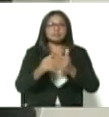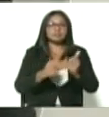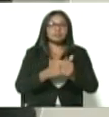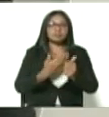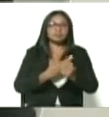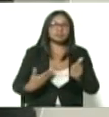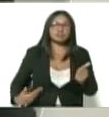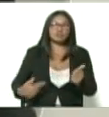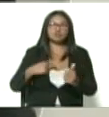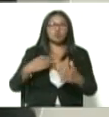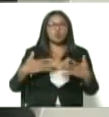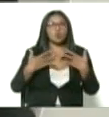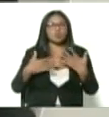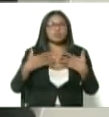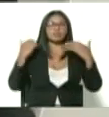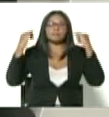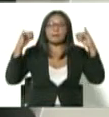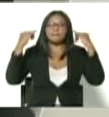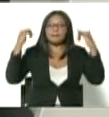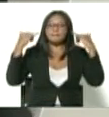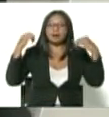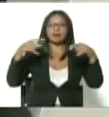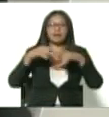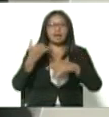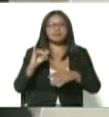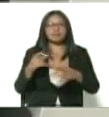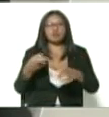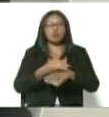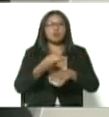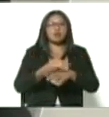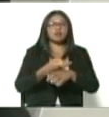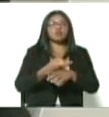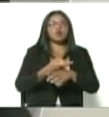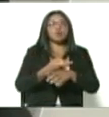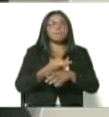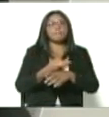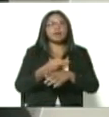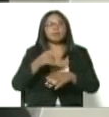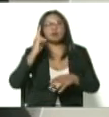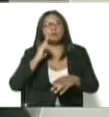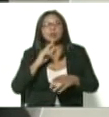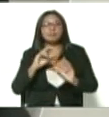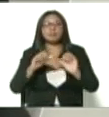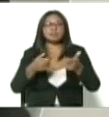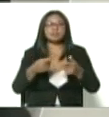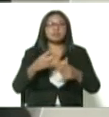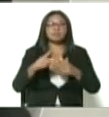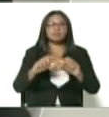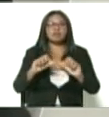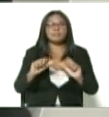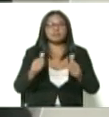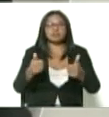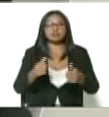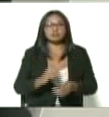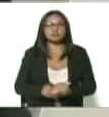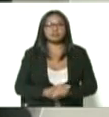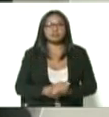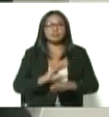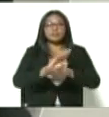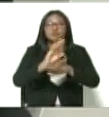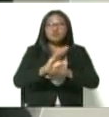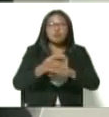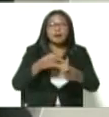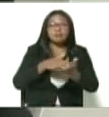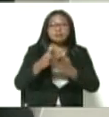me uno al júbilo a la celebración del gobierno bolivariano y del pueblo de venezuela que iniciamos hoy la vacunación masiva para prevenir y